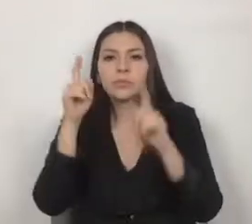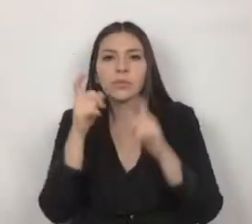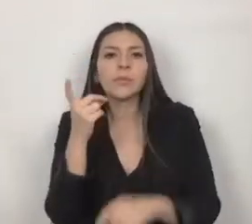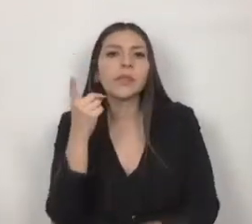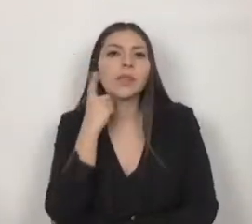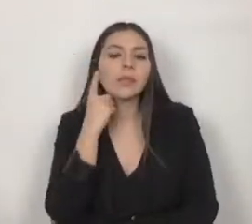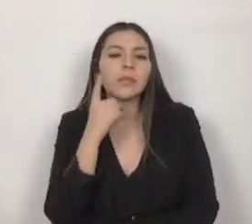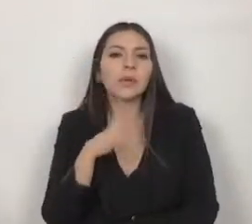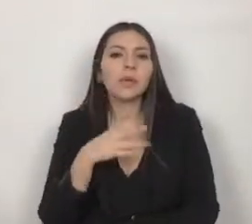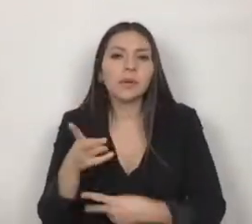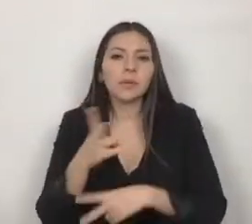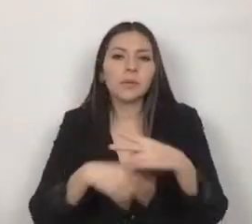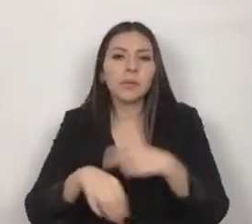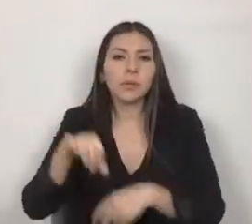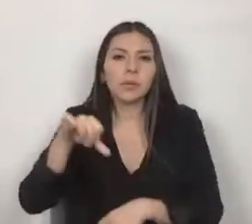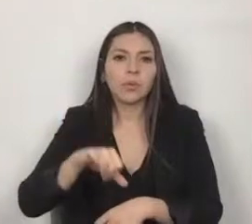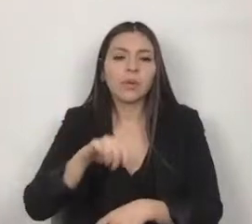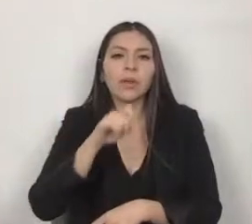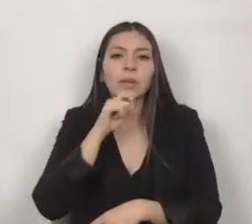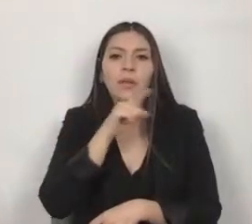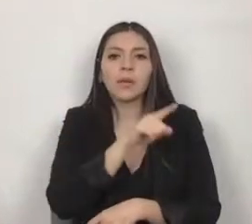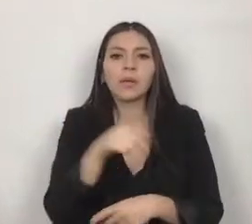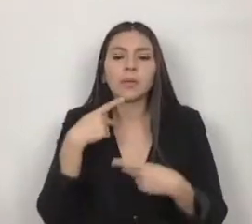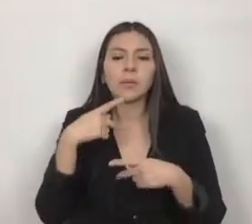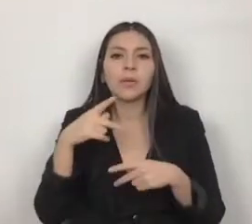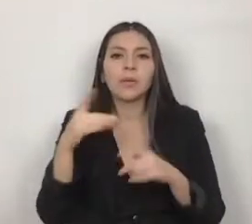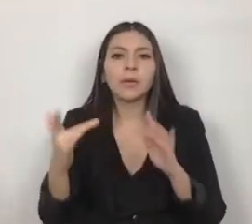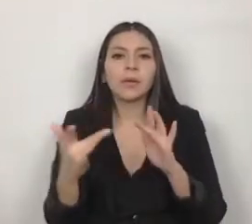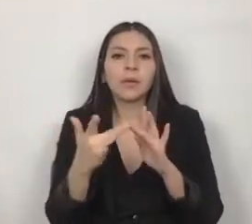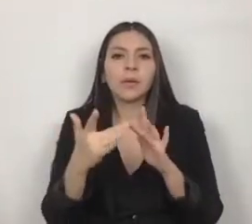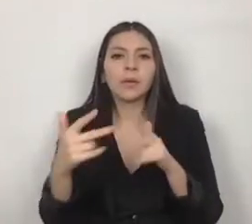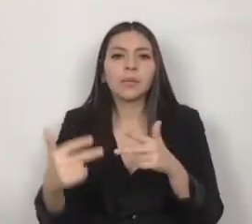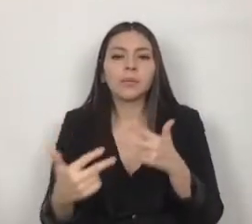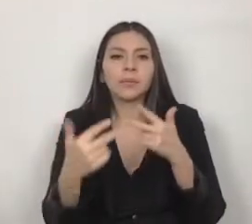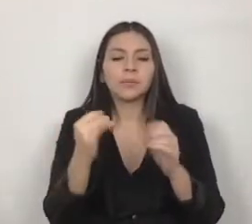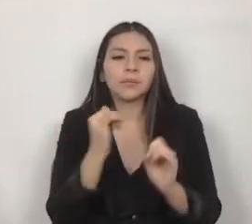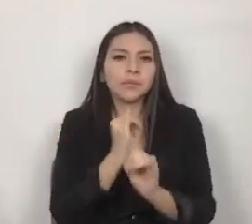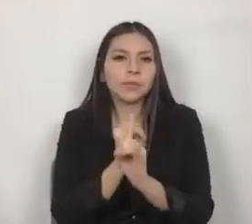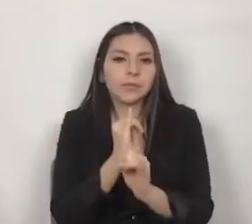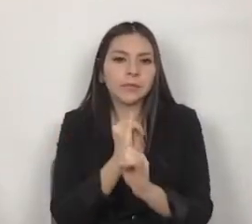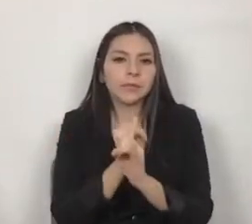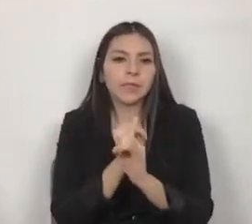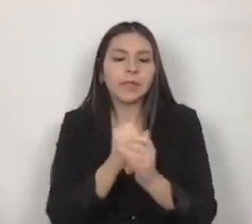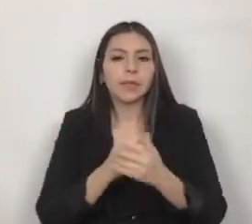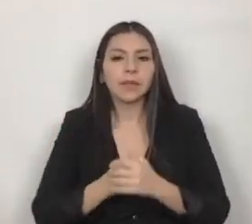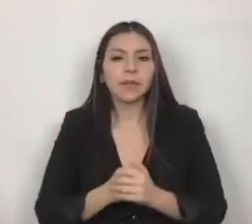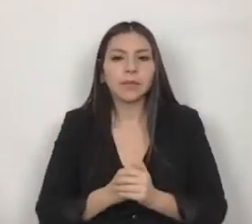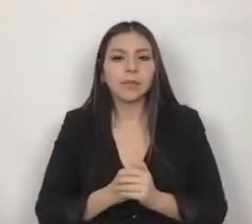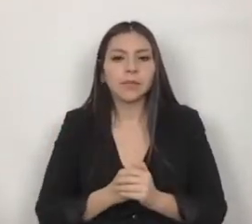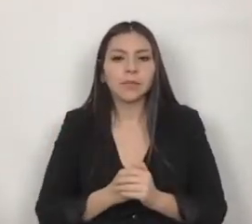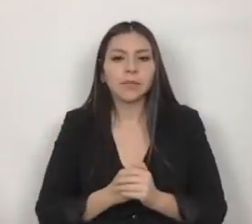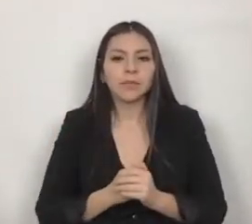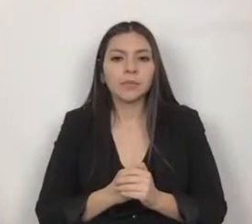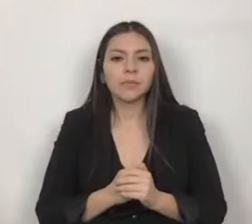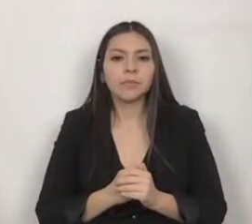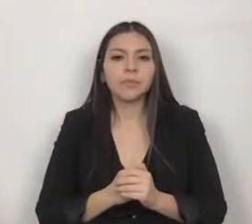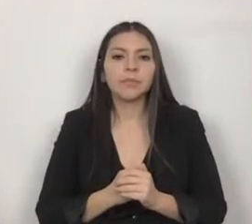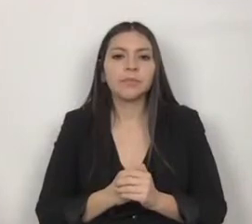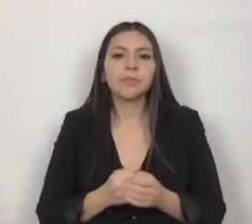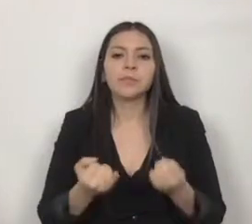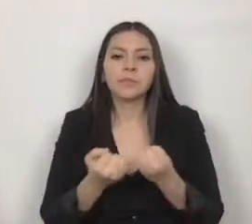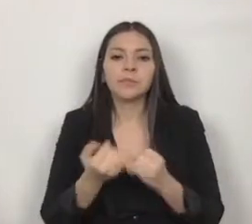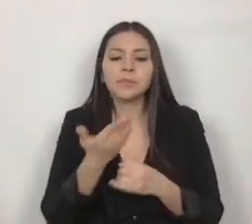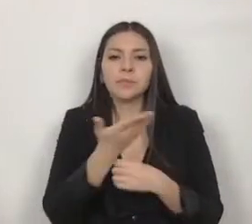presentes hoy y los que nos ven por las plataformas digitales y sobre todo quiero saludar a las